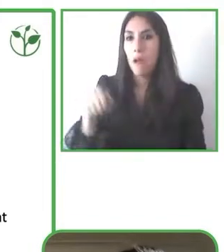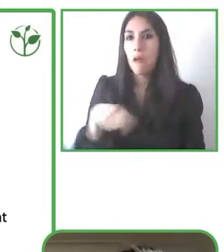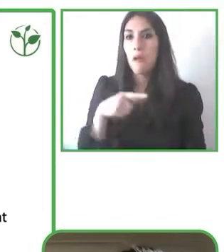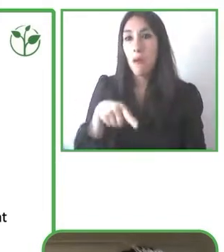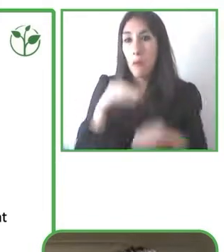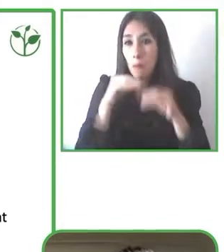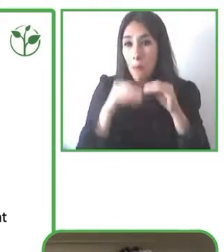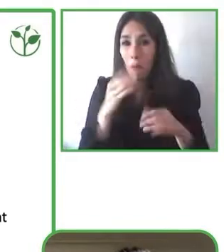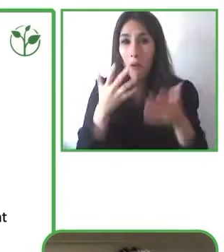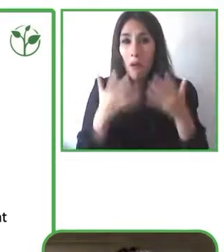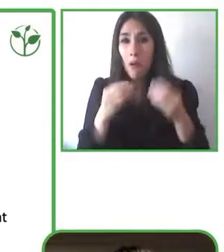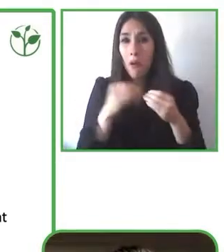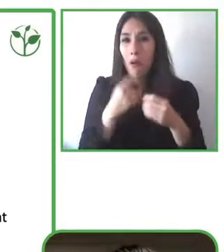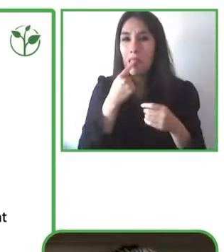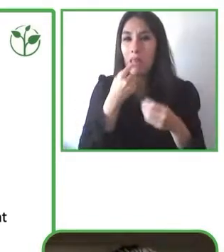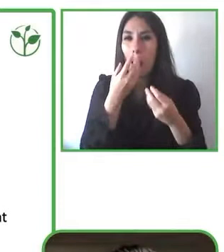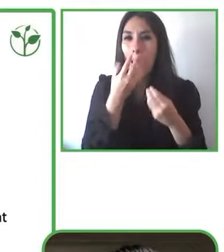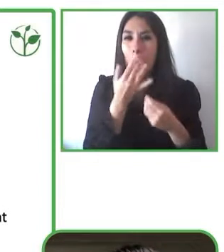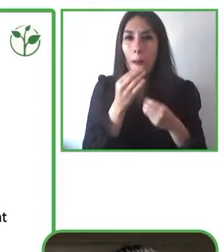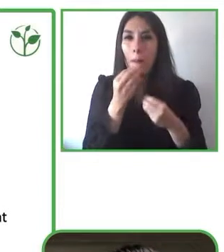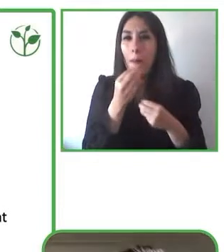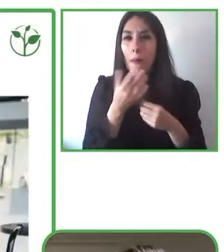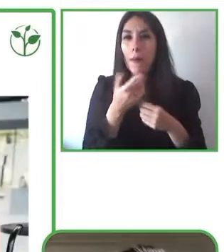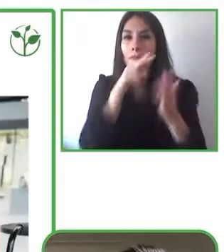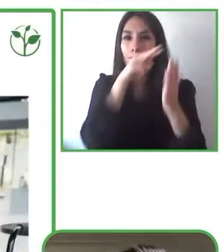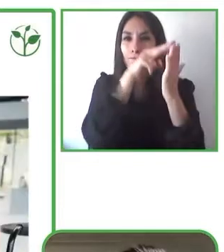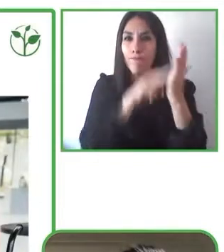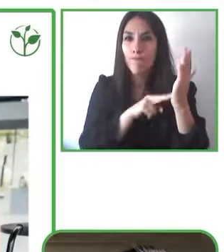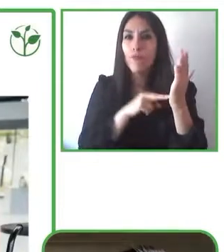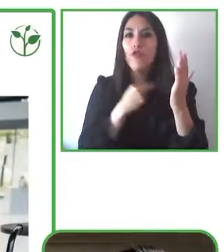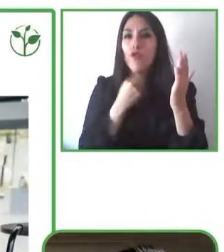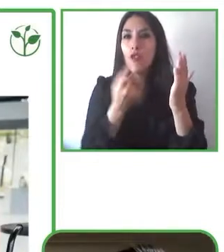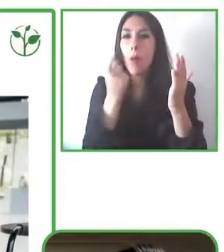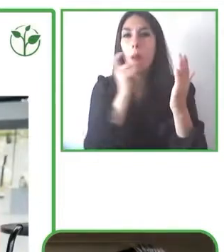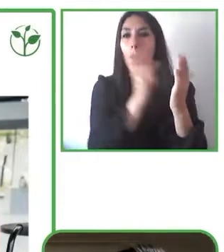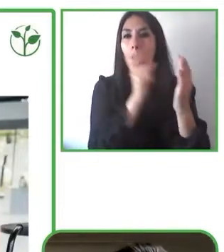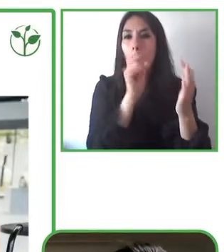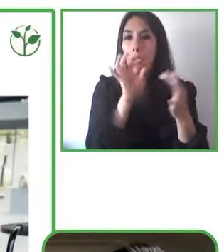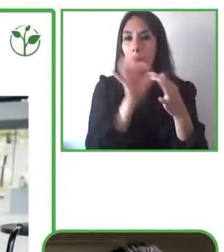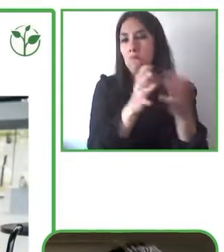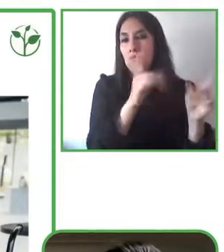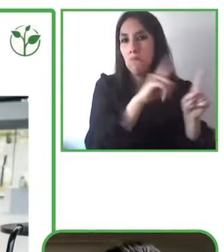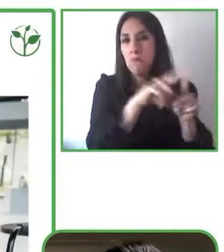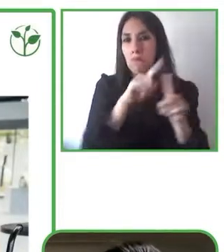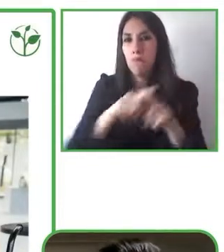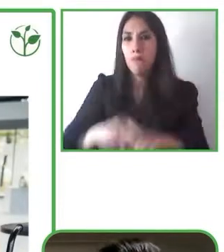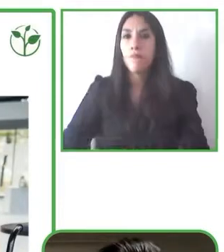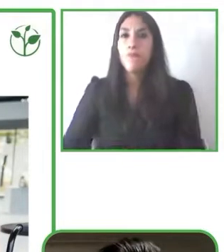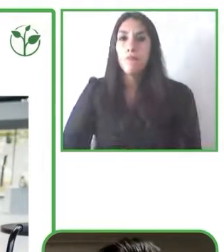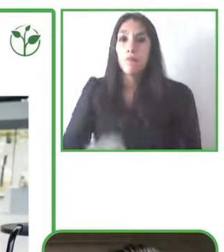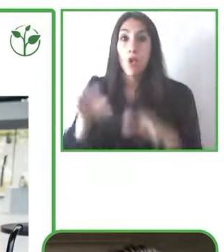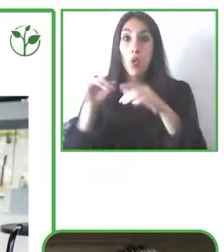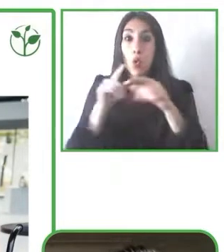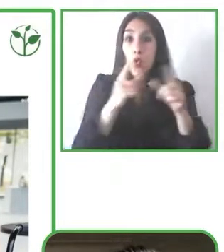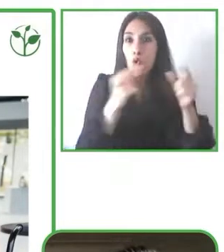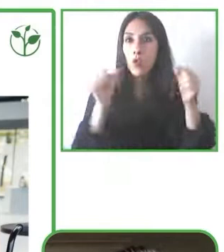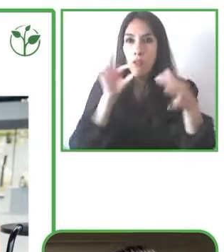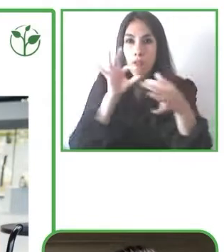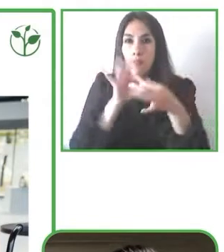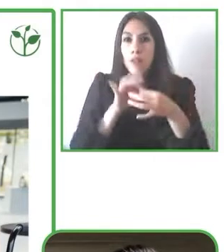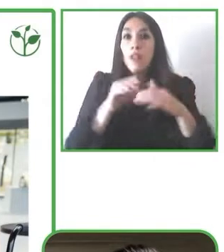también se puede conectar con diferentes soluciones y tener acceso a estas características. Si quieren